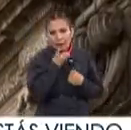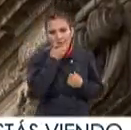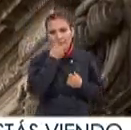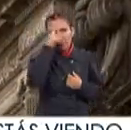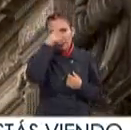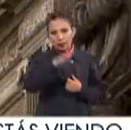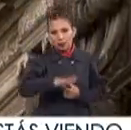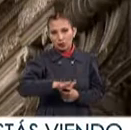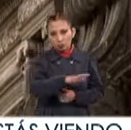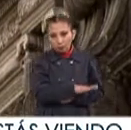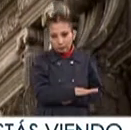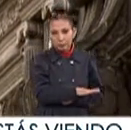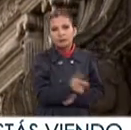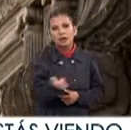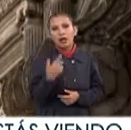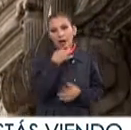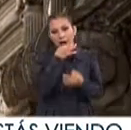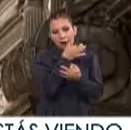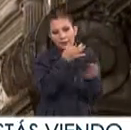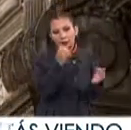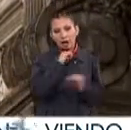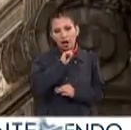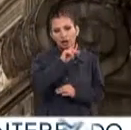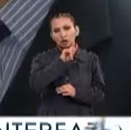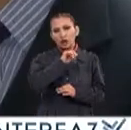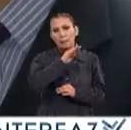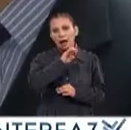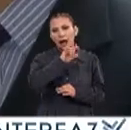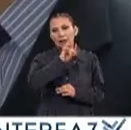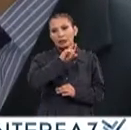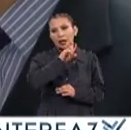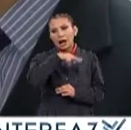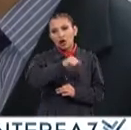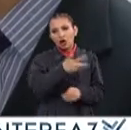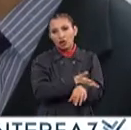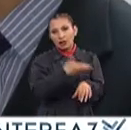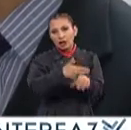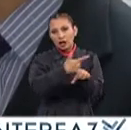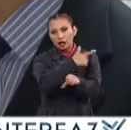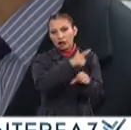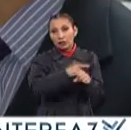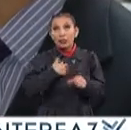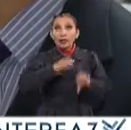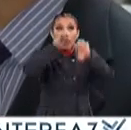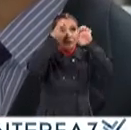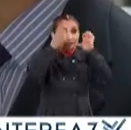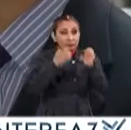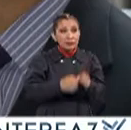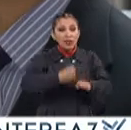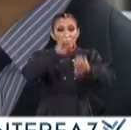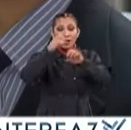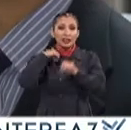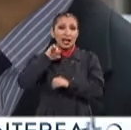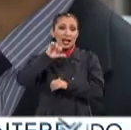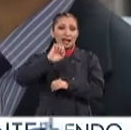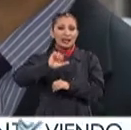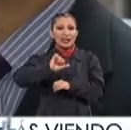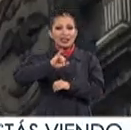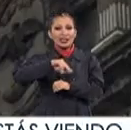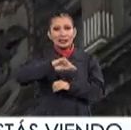cotidiana de los mexicanos Informó Arturo Balandrano Campos Coordinador Nacional de Monumentos Históricos del INAH